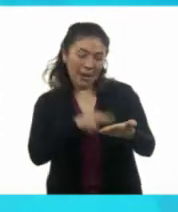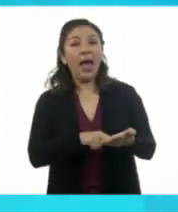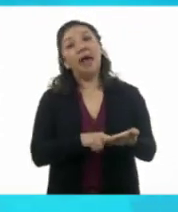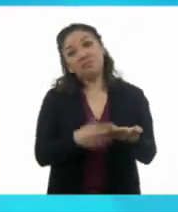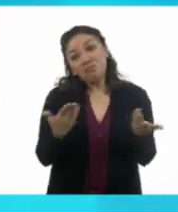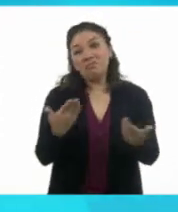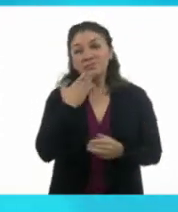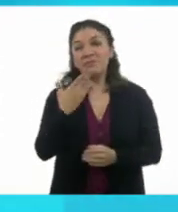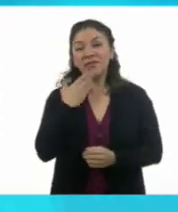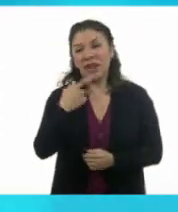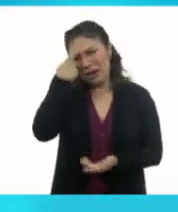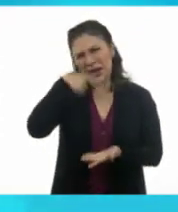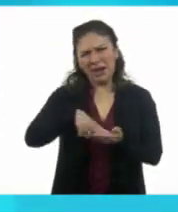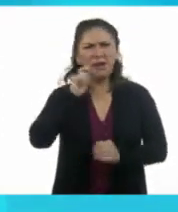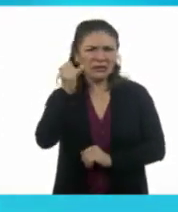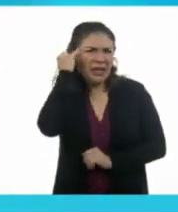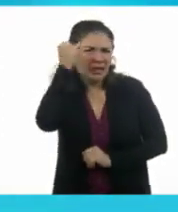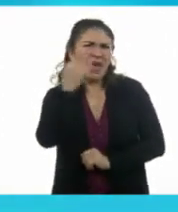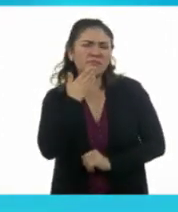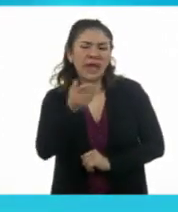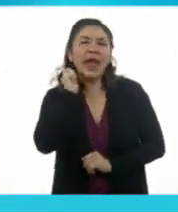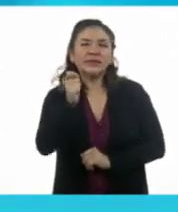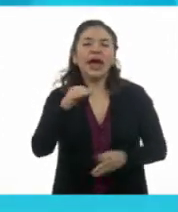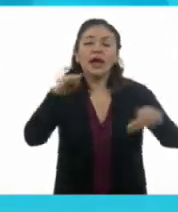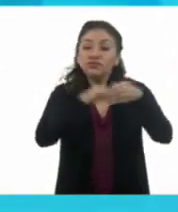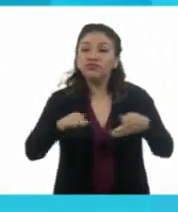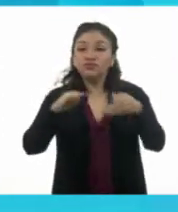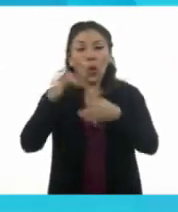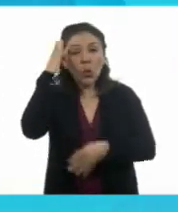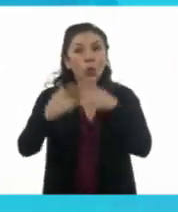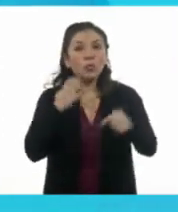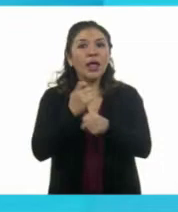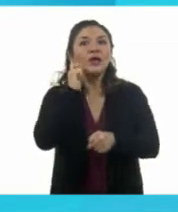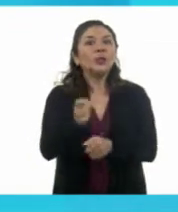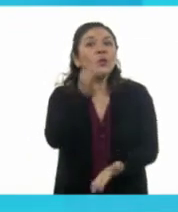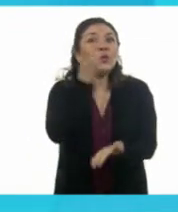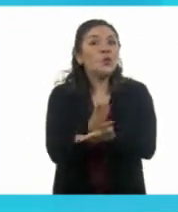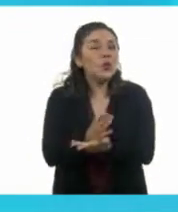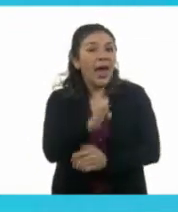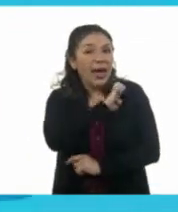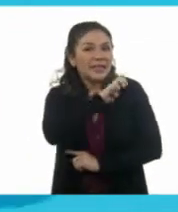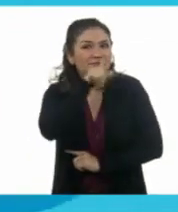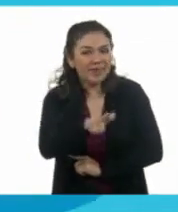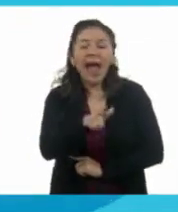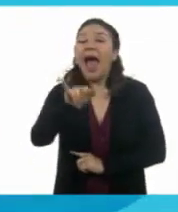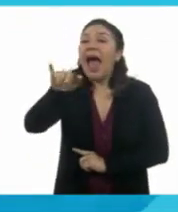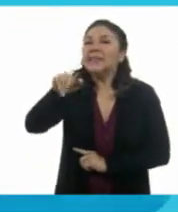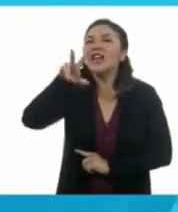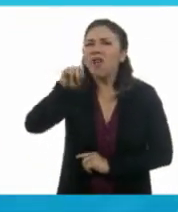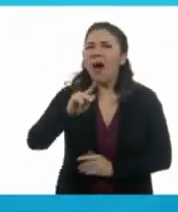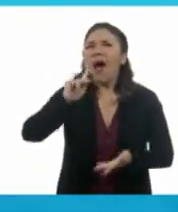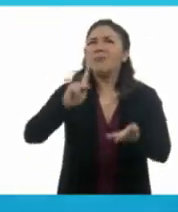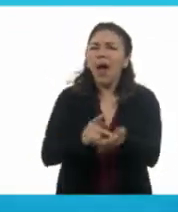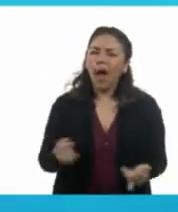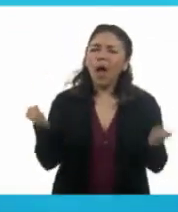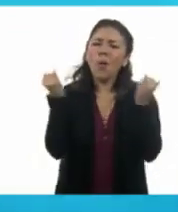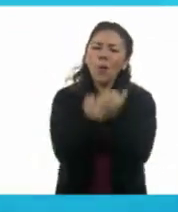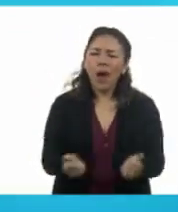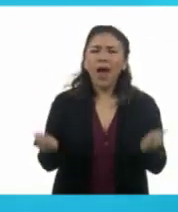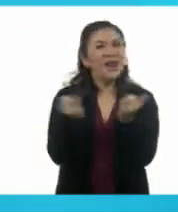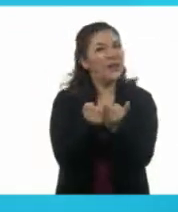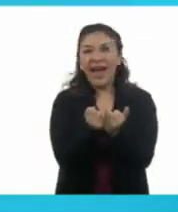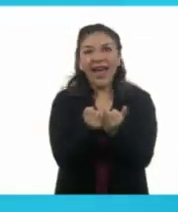Bueno, supongo que es buena idea. Así cada cumpleaños será único, ¿no creen? ¡Ay, sí! ¡Y nada de repetir regalos!